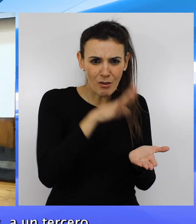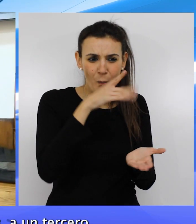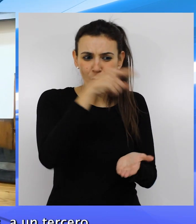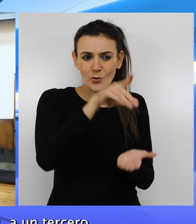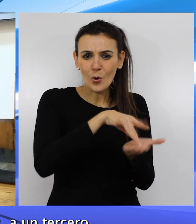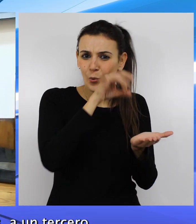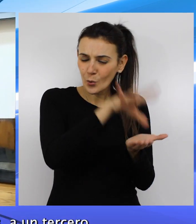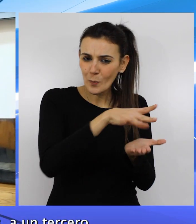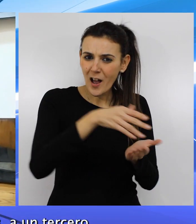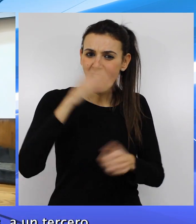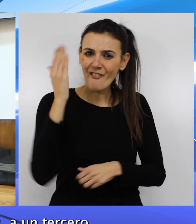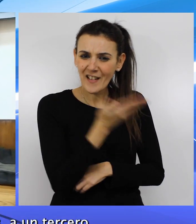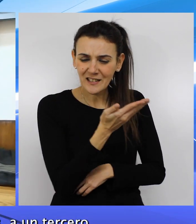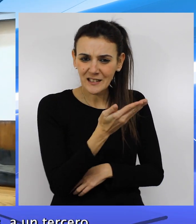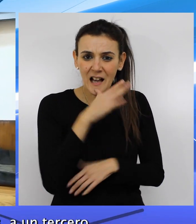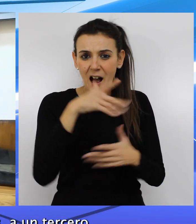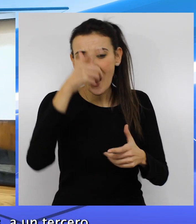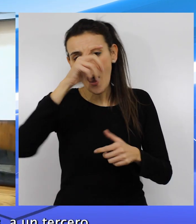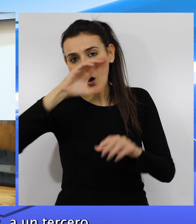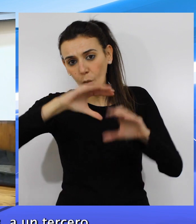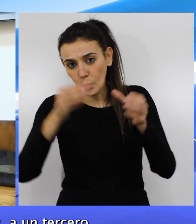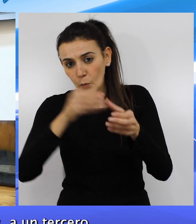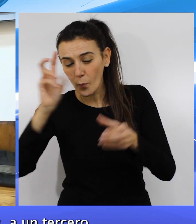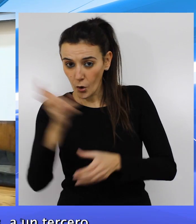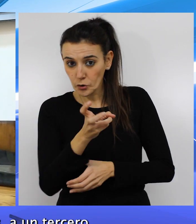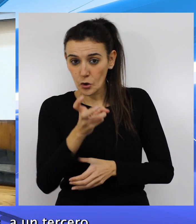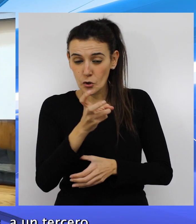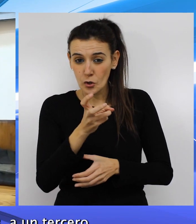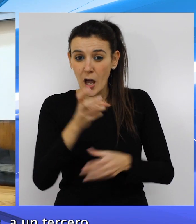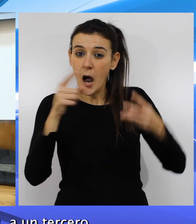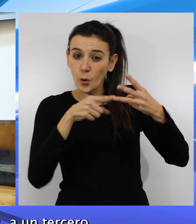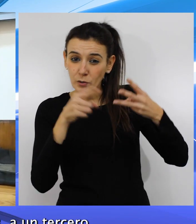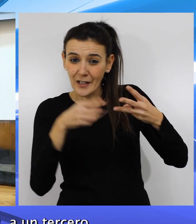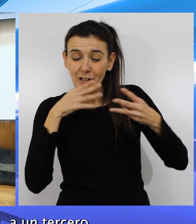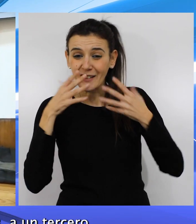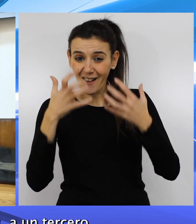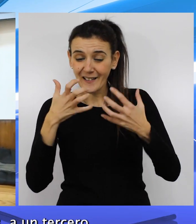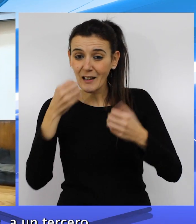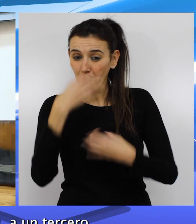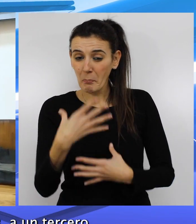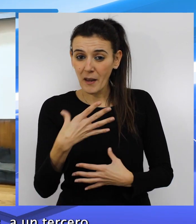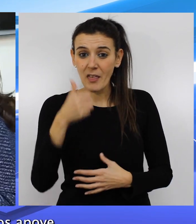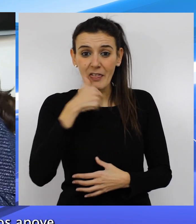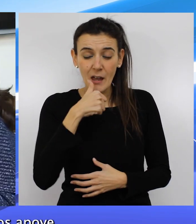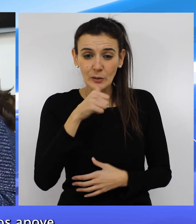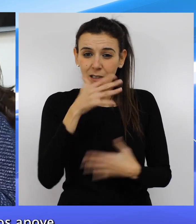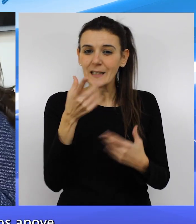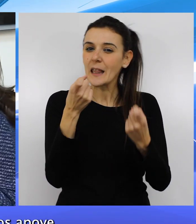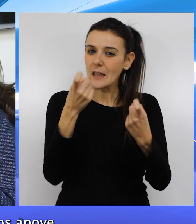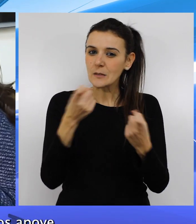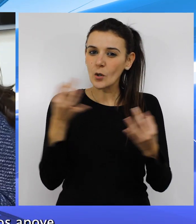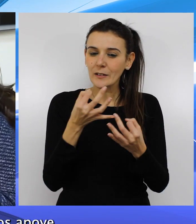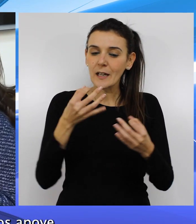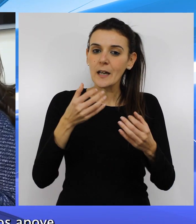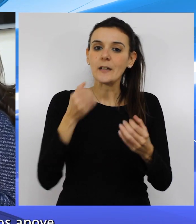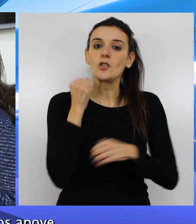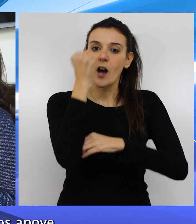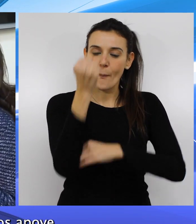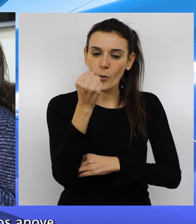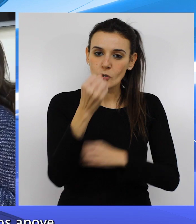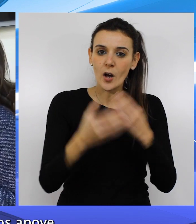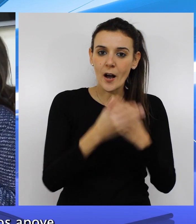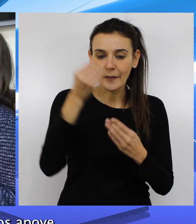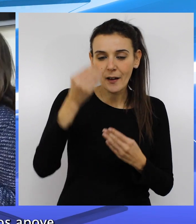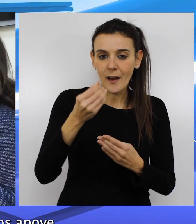eliminado, porque está perjudicando a otros, a un tercero que se lo ha ganado limpiamente. Y lo que necesitamos es que nos